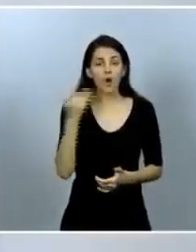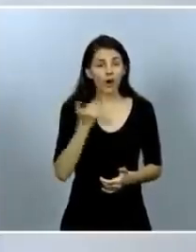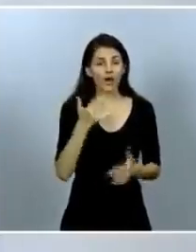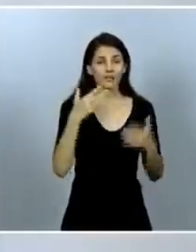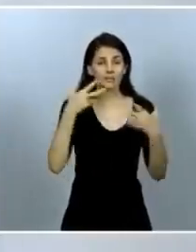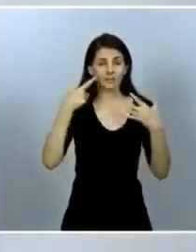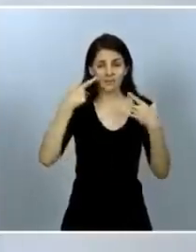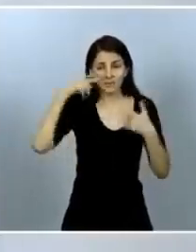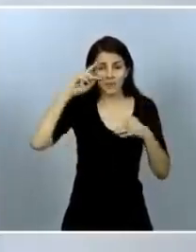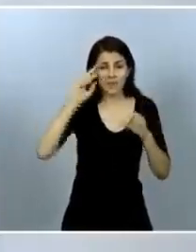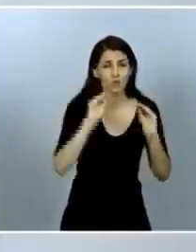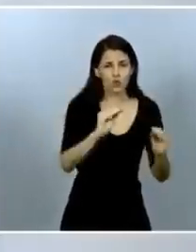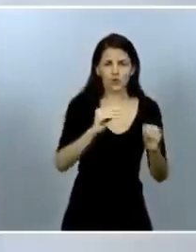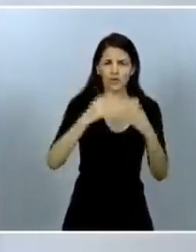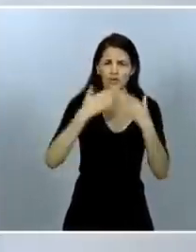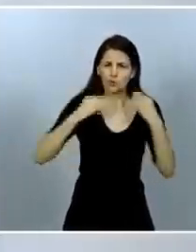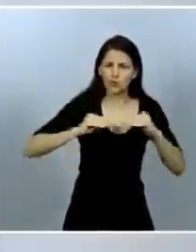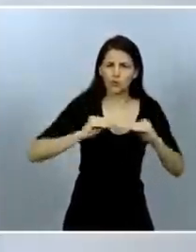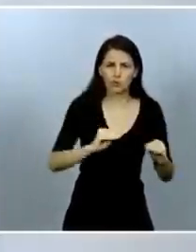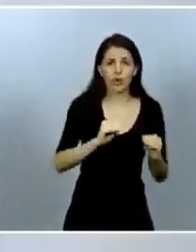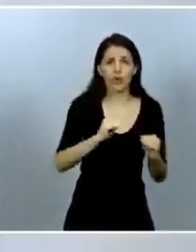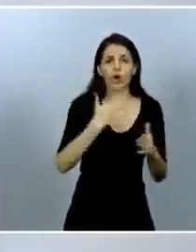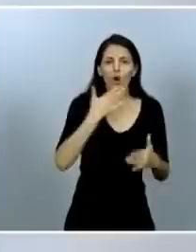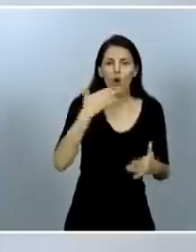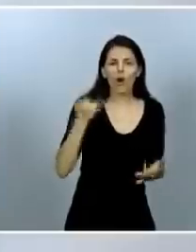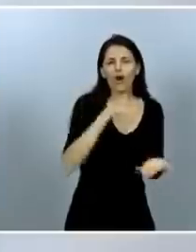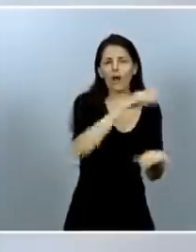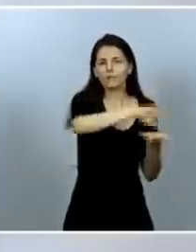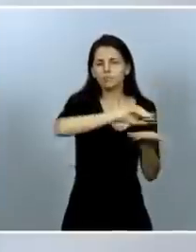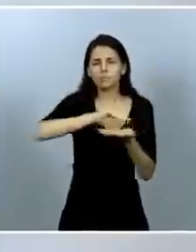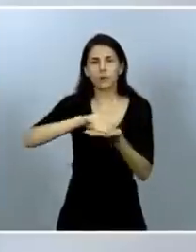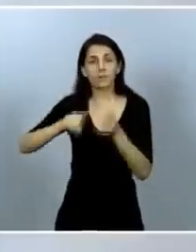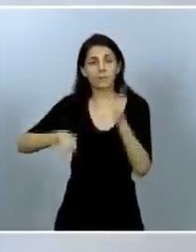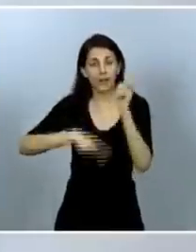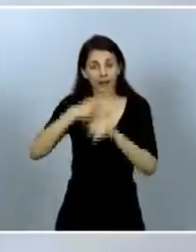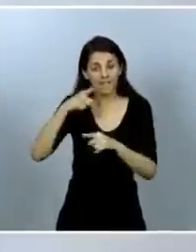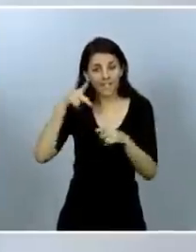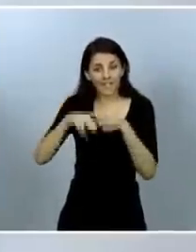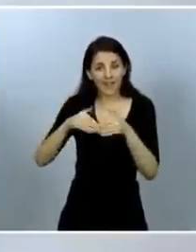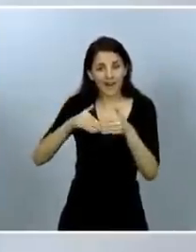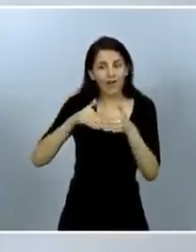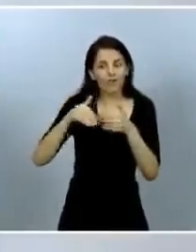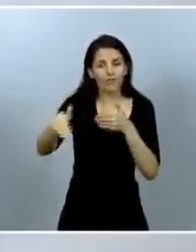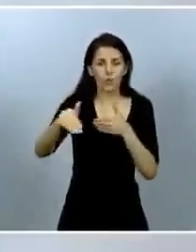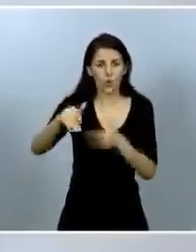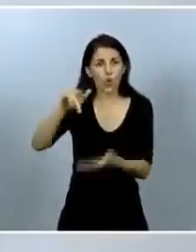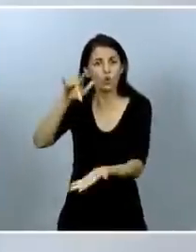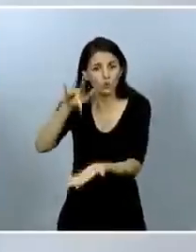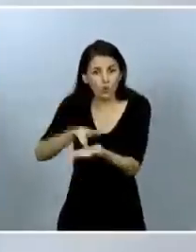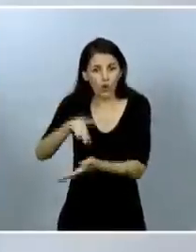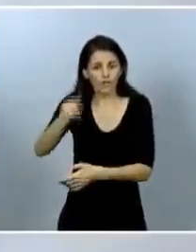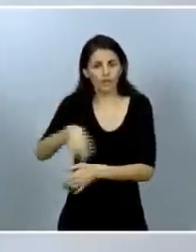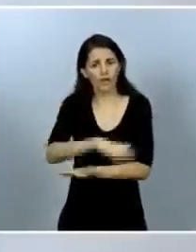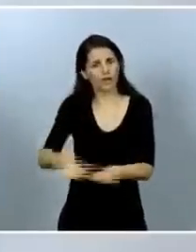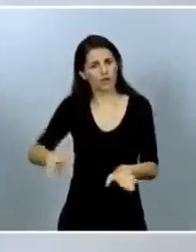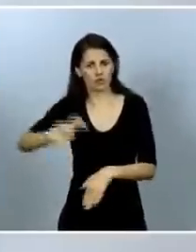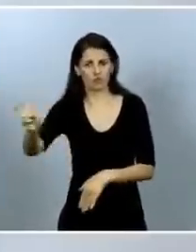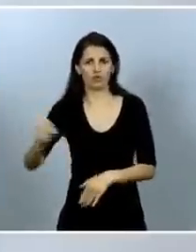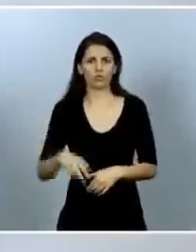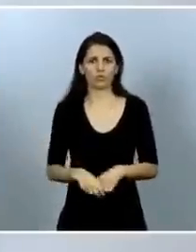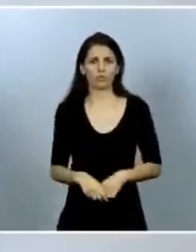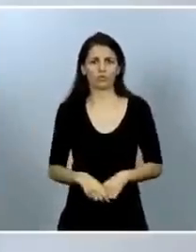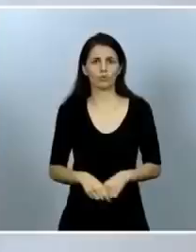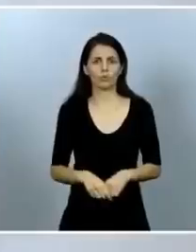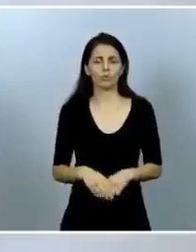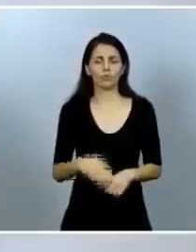les vuelva a suceder a otros niños, niñas y adolescentes en España lo que les pasó a ellos y ellas. Les pido perdón